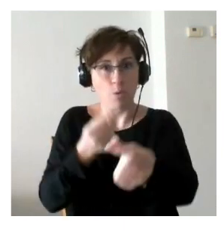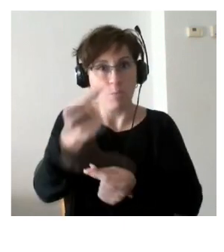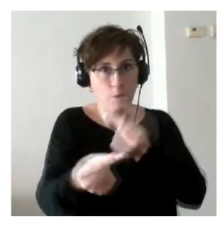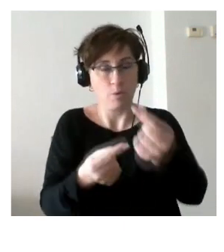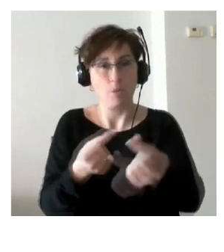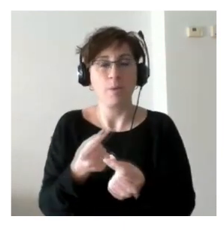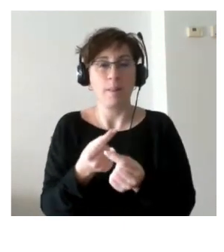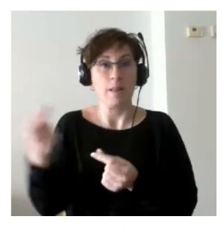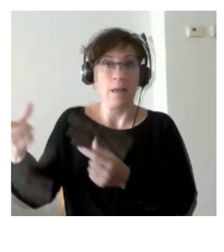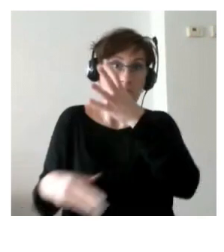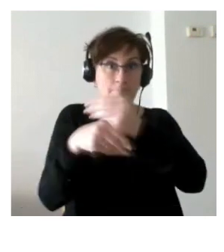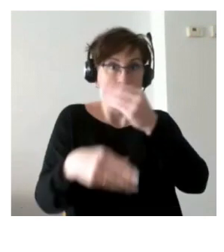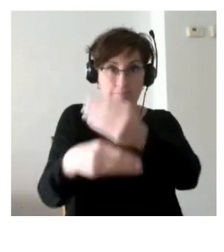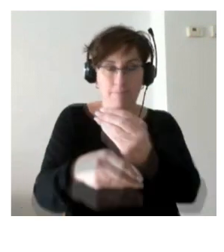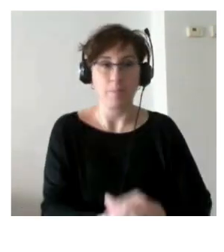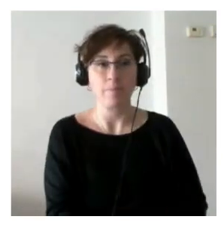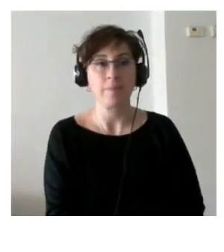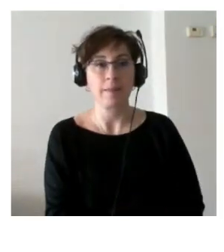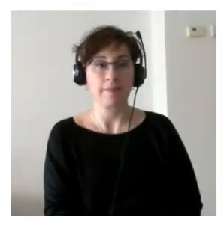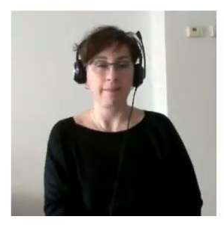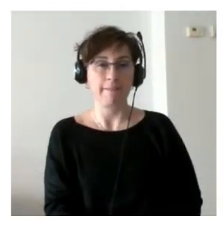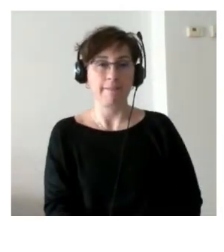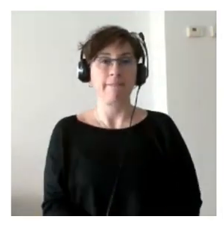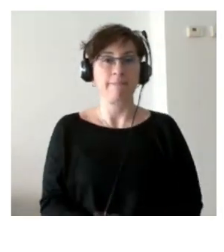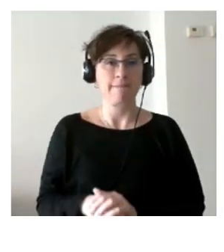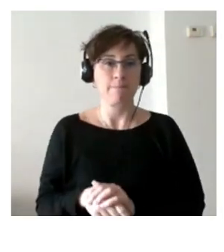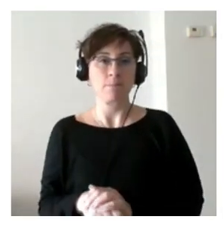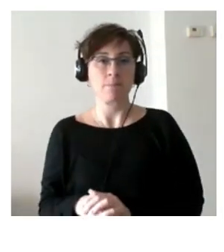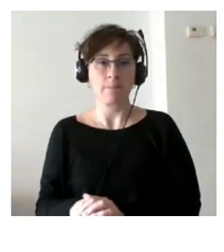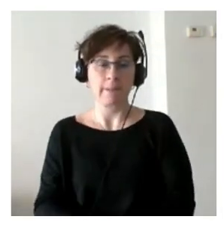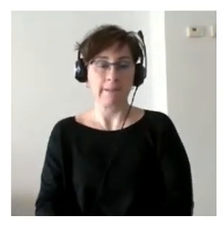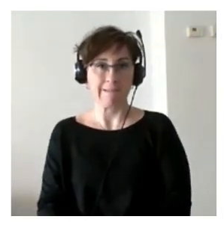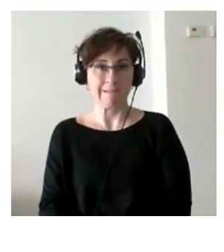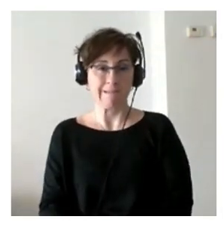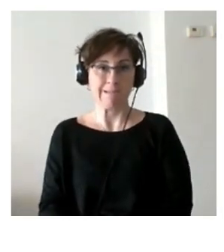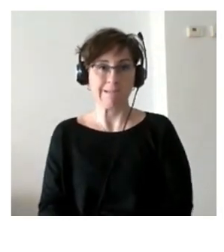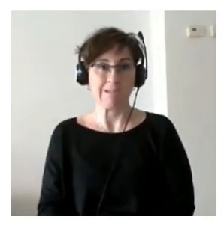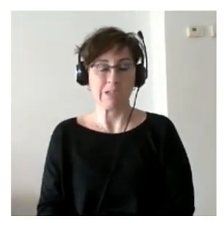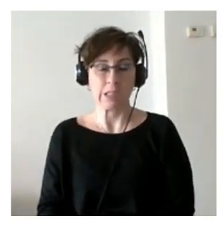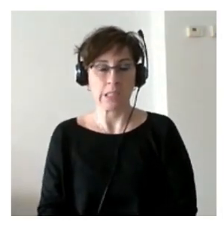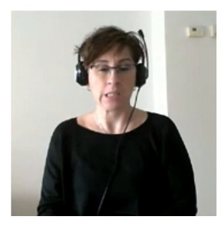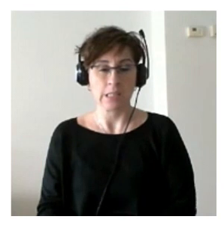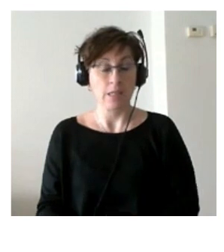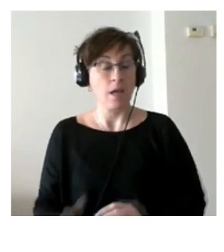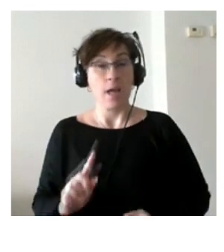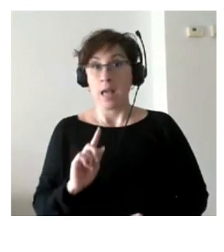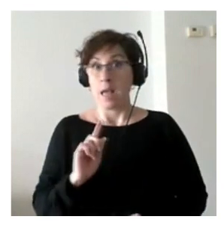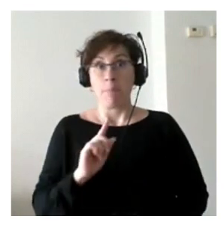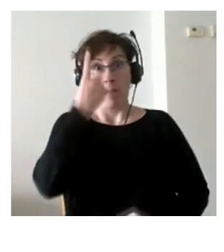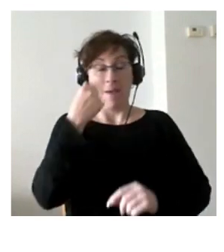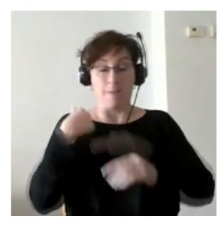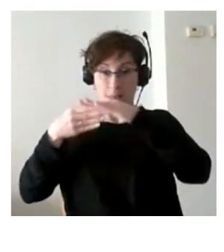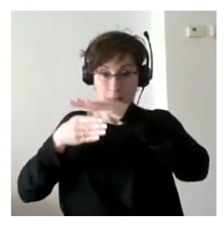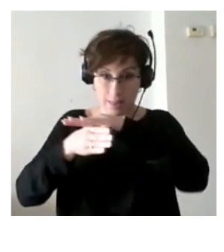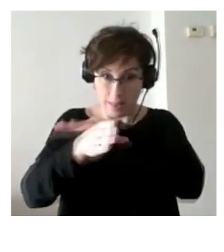o no porque el entrar allí y el salir allí desde el momento que entramos la primera vez hasta el momento que salimos